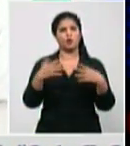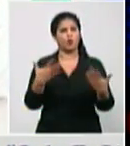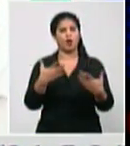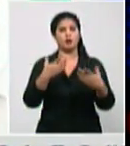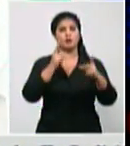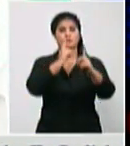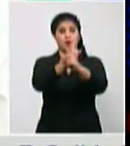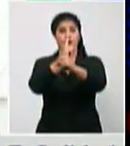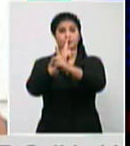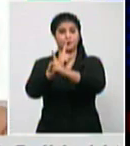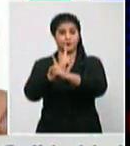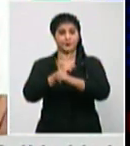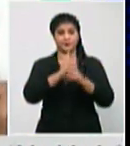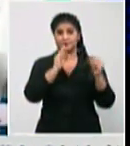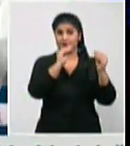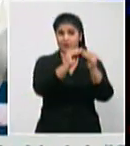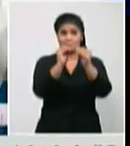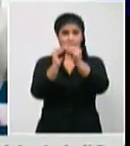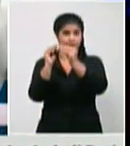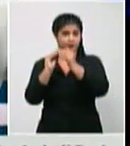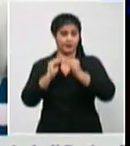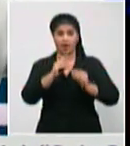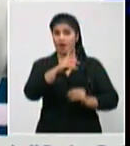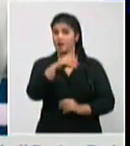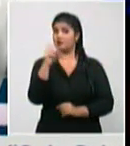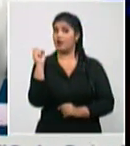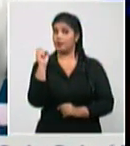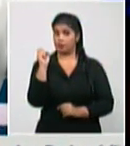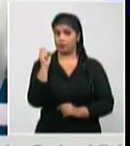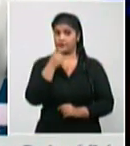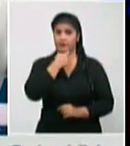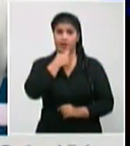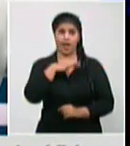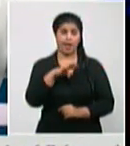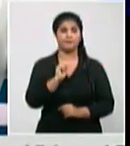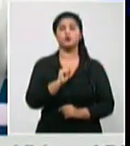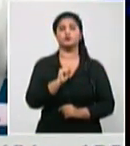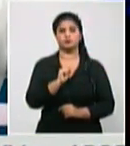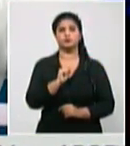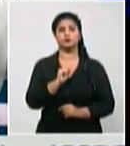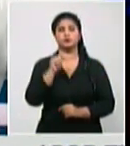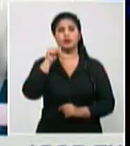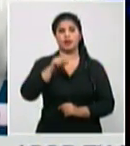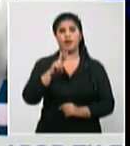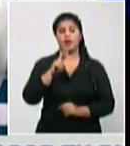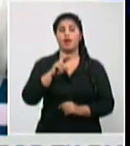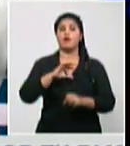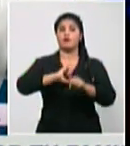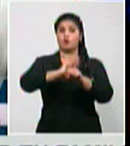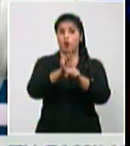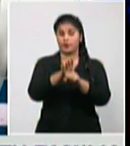por lo tanto si hoy decíamos que una persona infectada aquí en un local cerrado